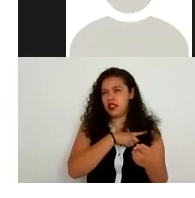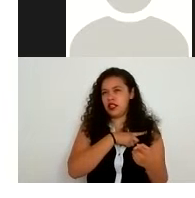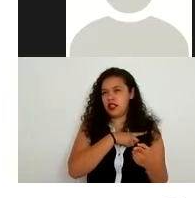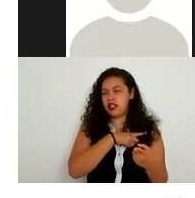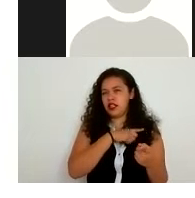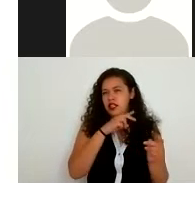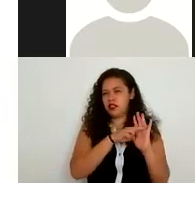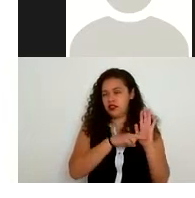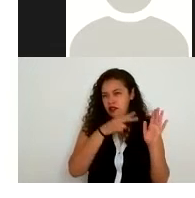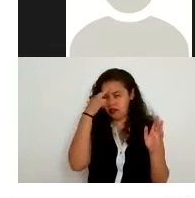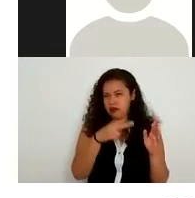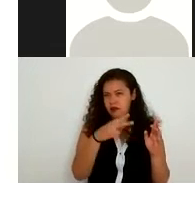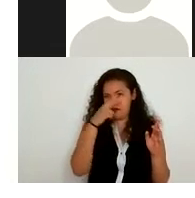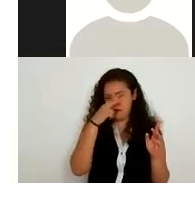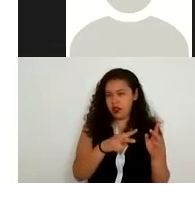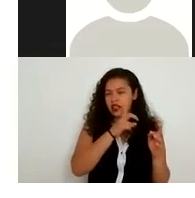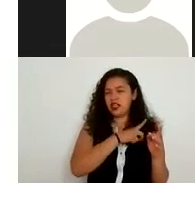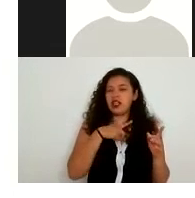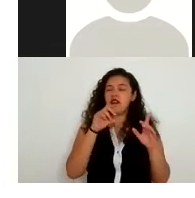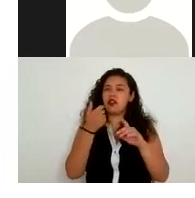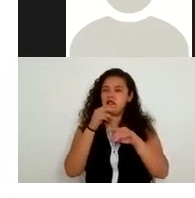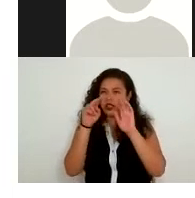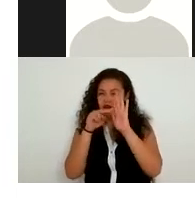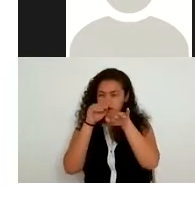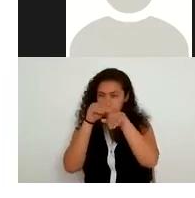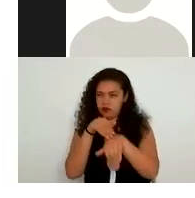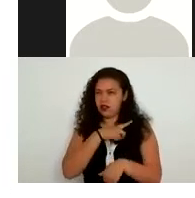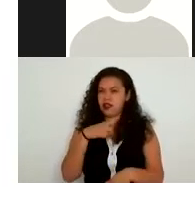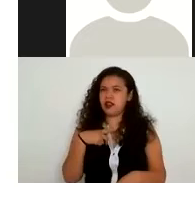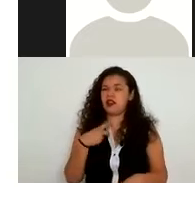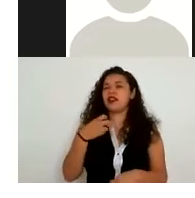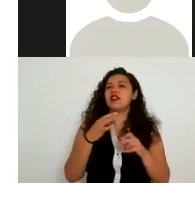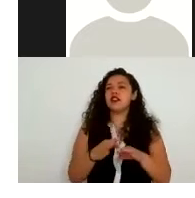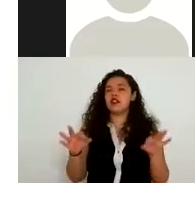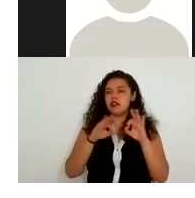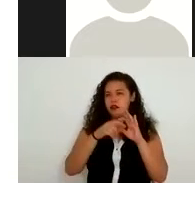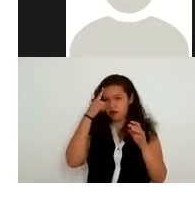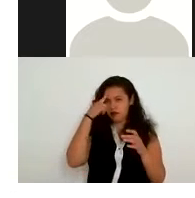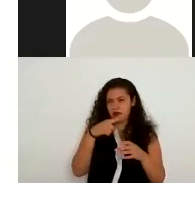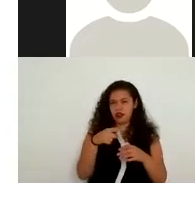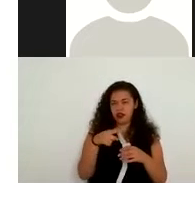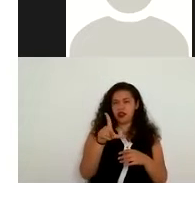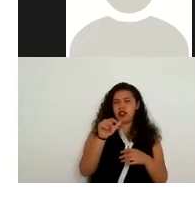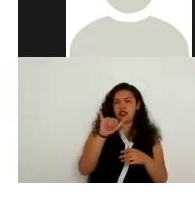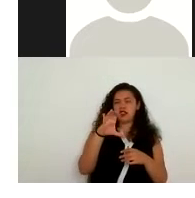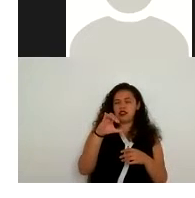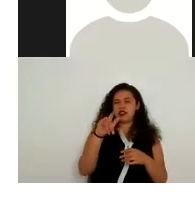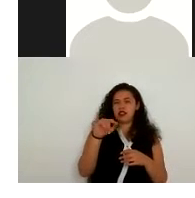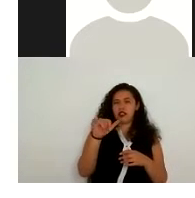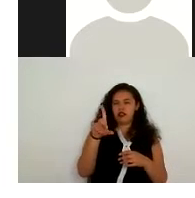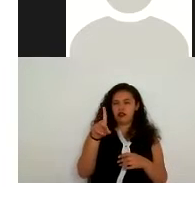entonces aquí sí es muy importante el tema de licitud que pues debe estar siempre apegada a la norma